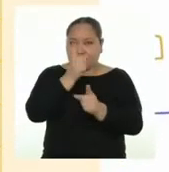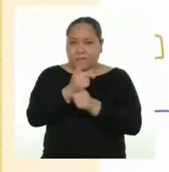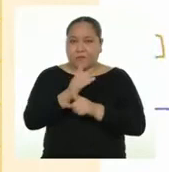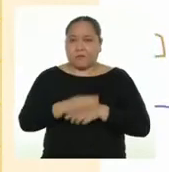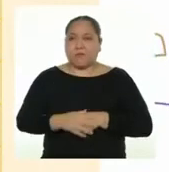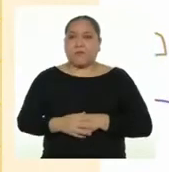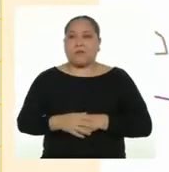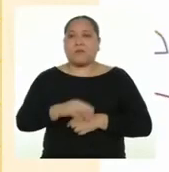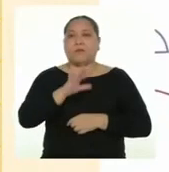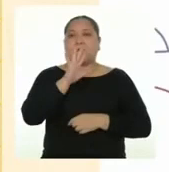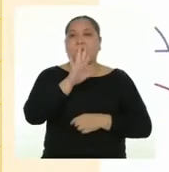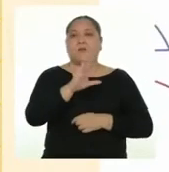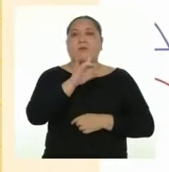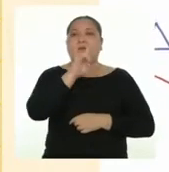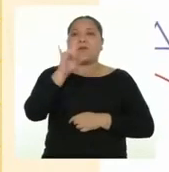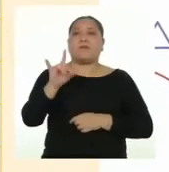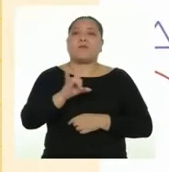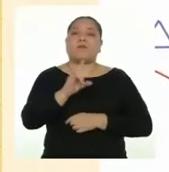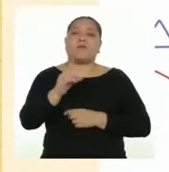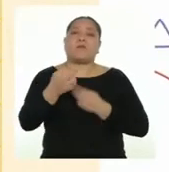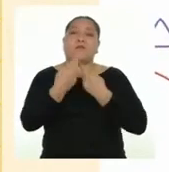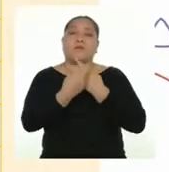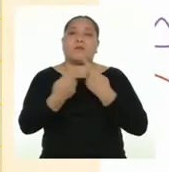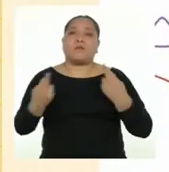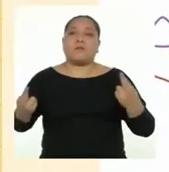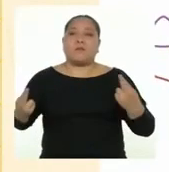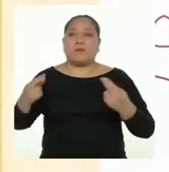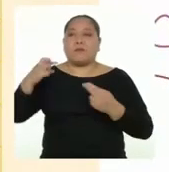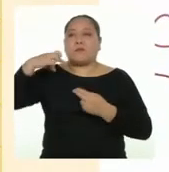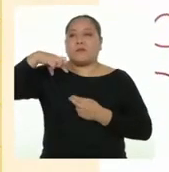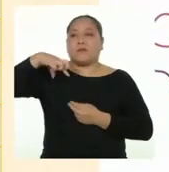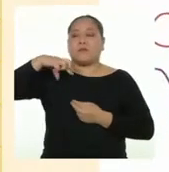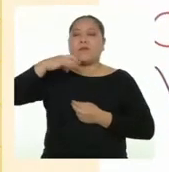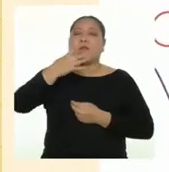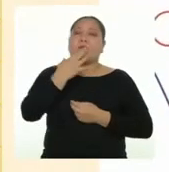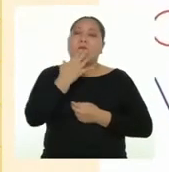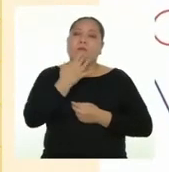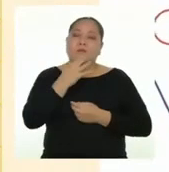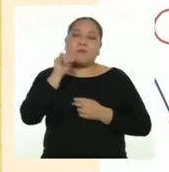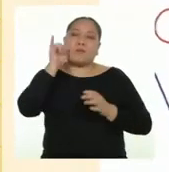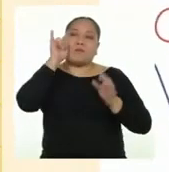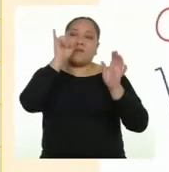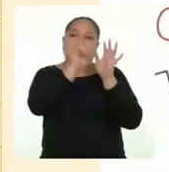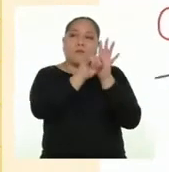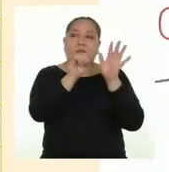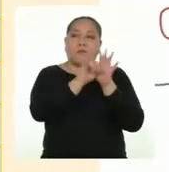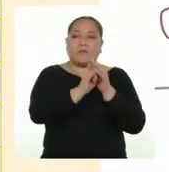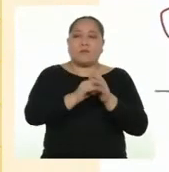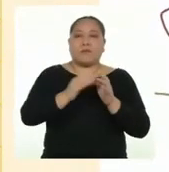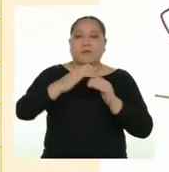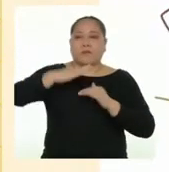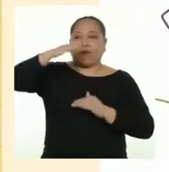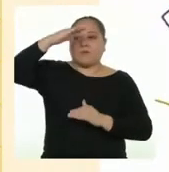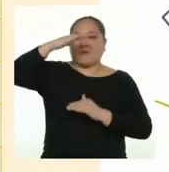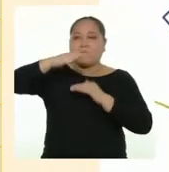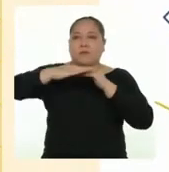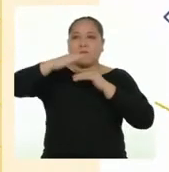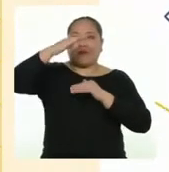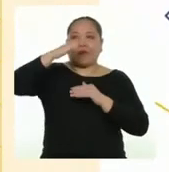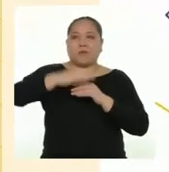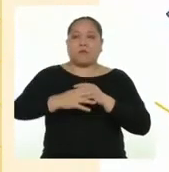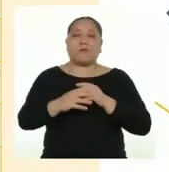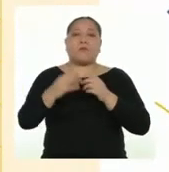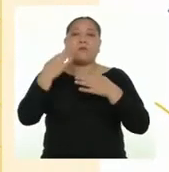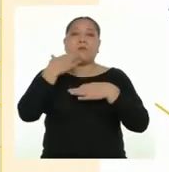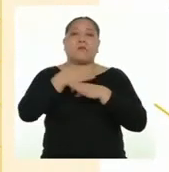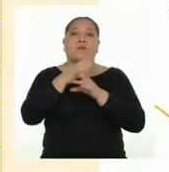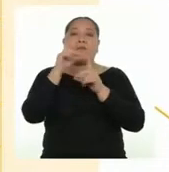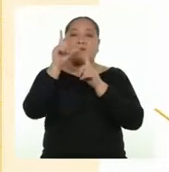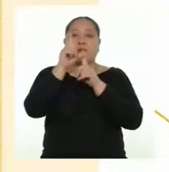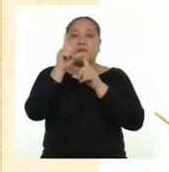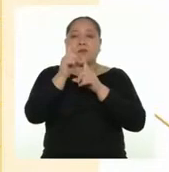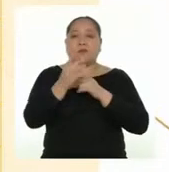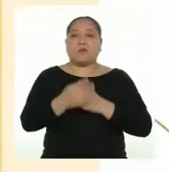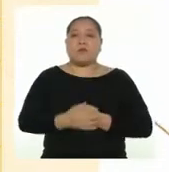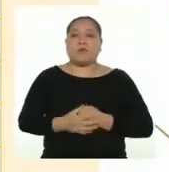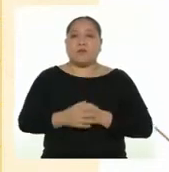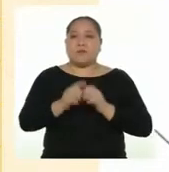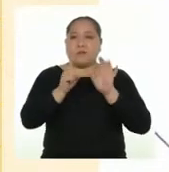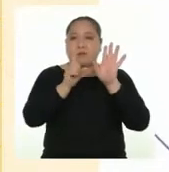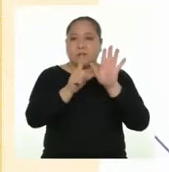5. Utilizo recursos paratextuales como los colores, las imágenes, los tamaños y los tipos de letras.